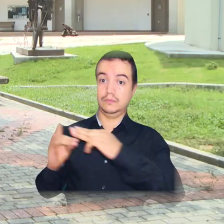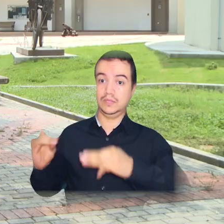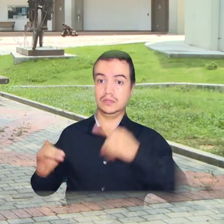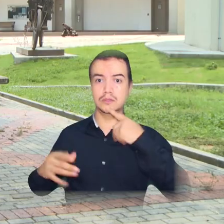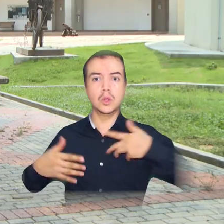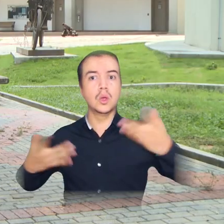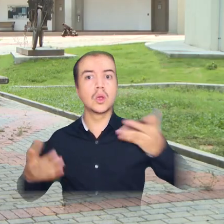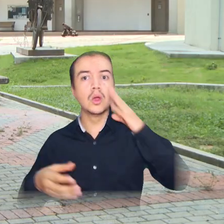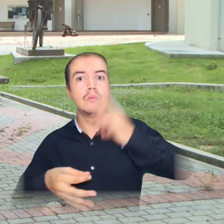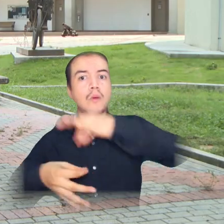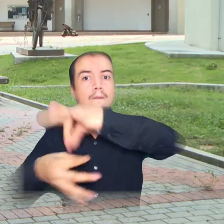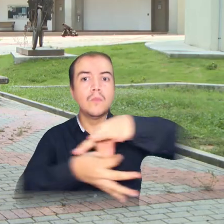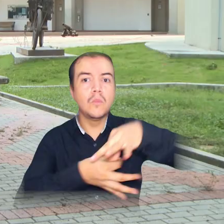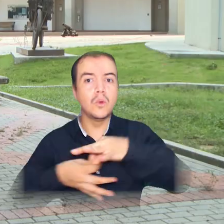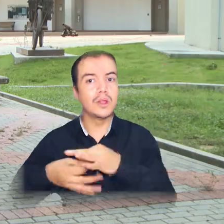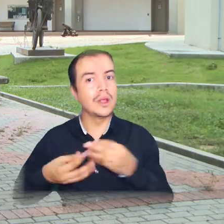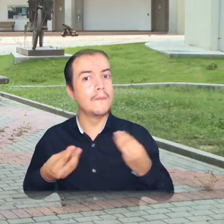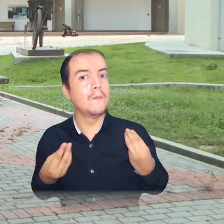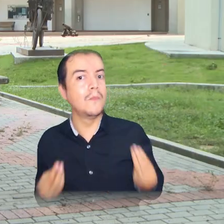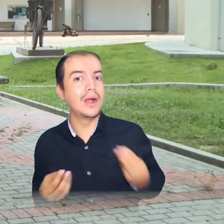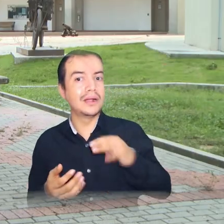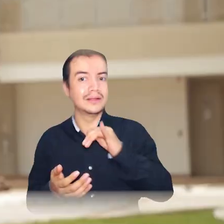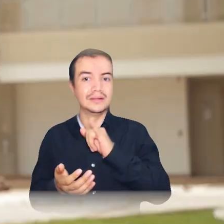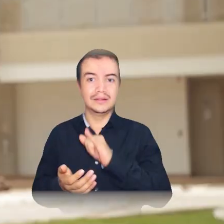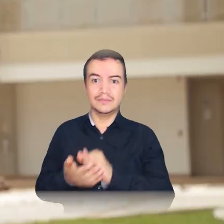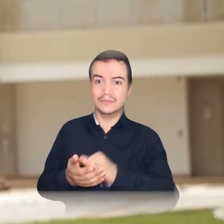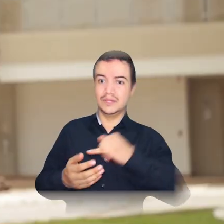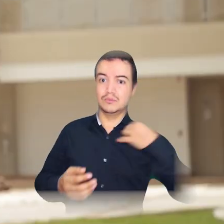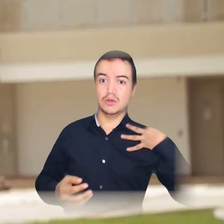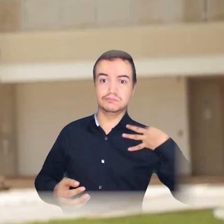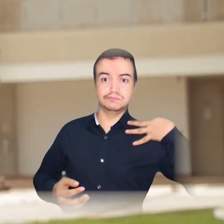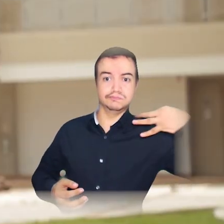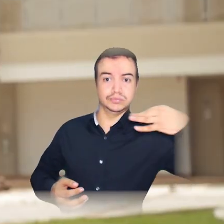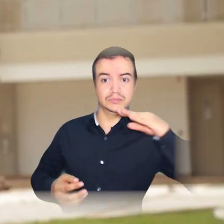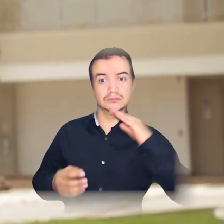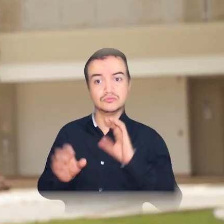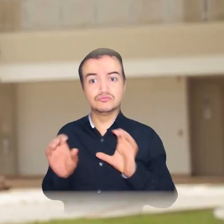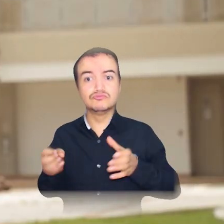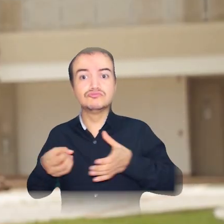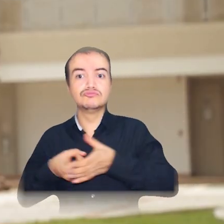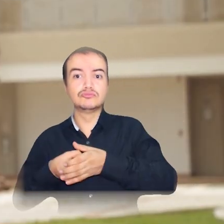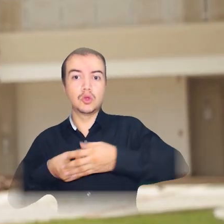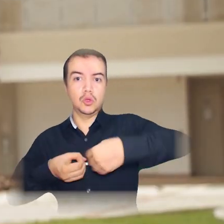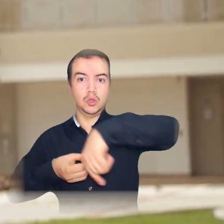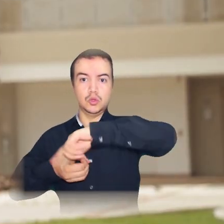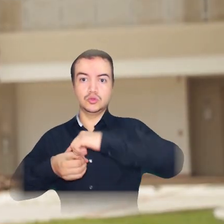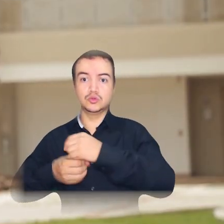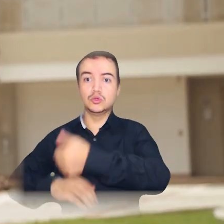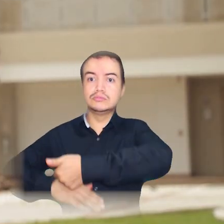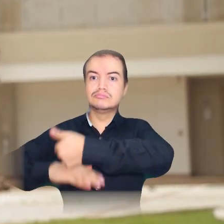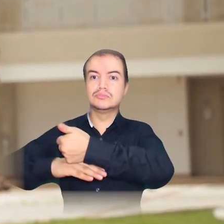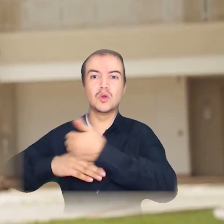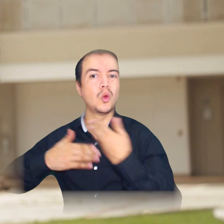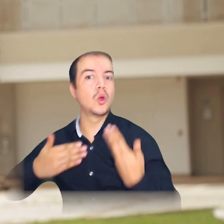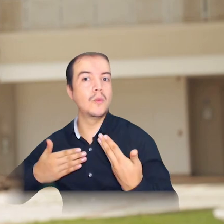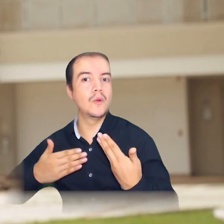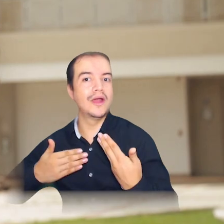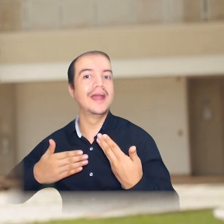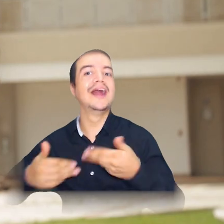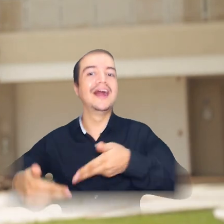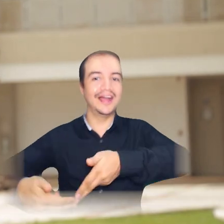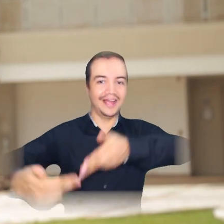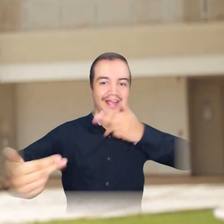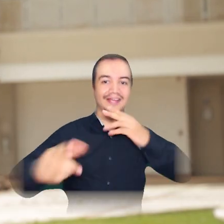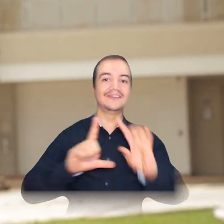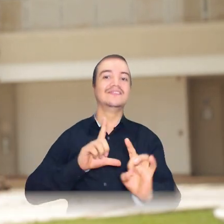electrónico será la herramienta que se utilizará en la consulta para la selección de la terna con la que se designará al rector de la institución en